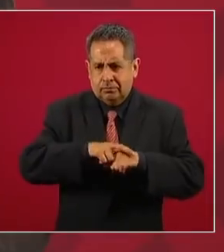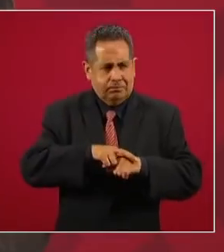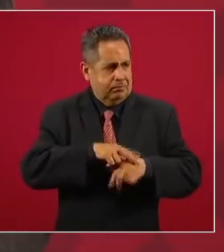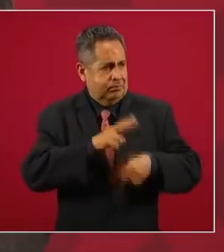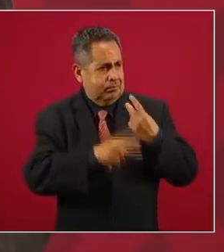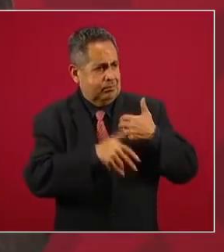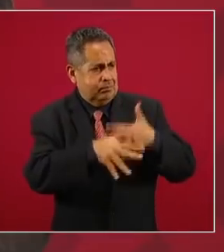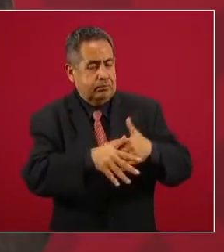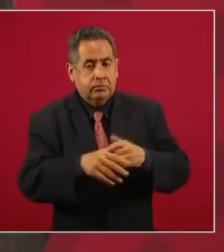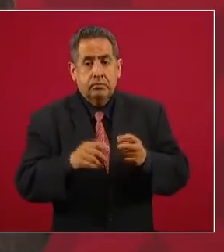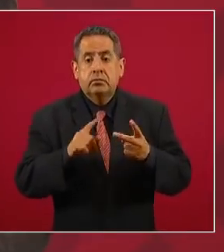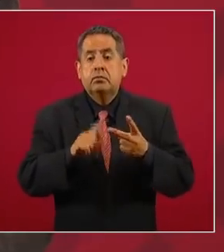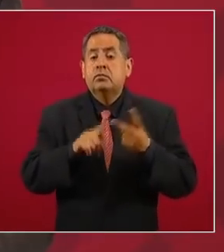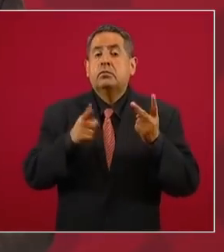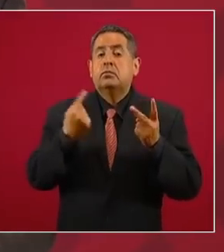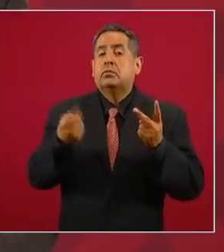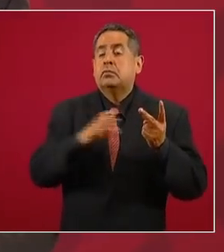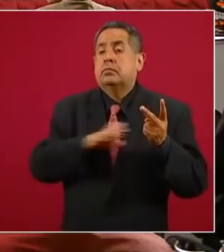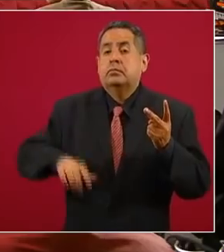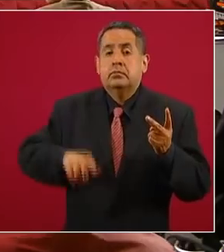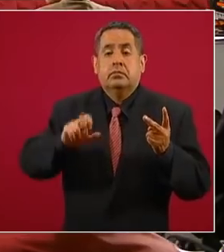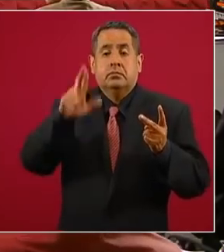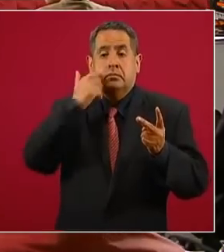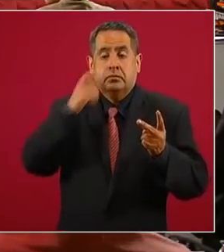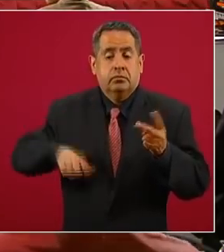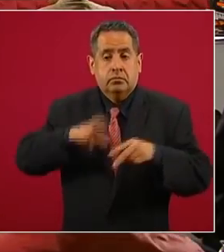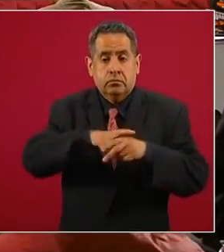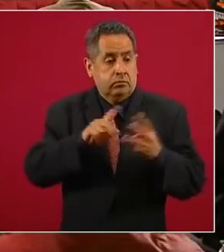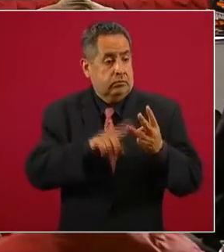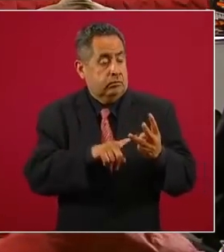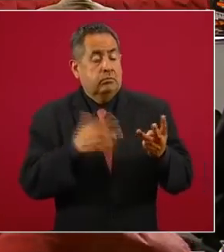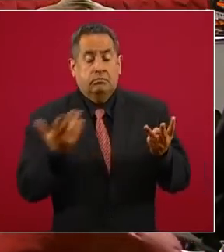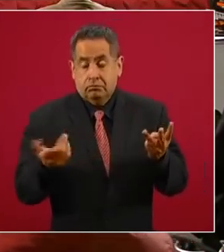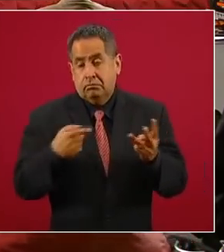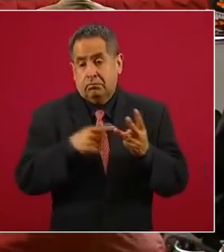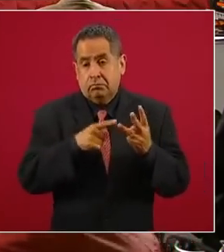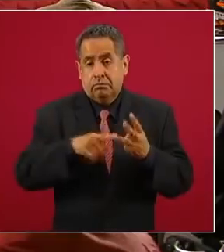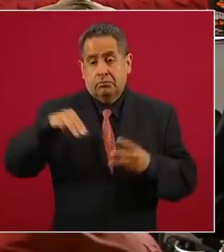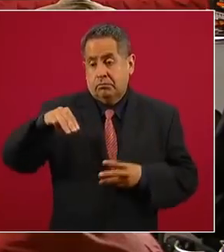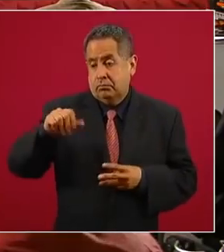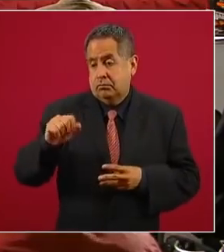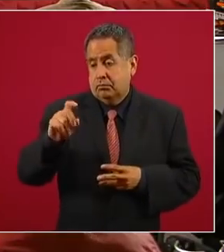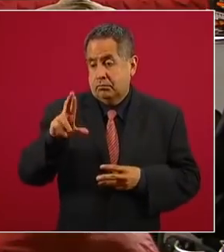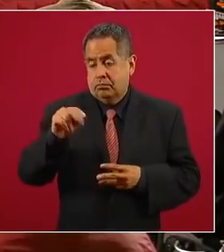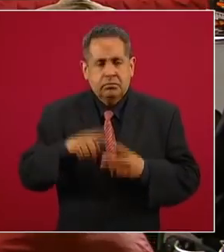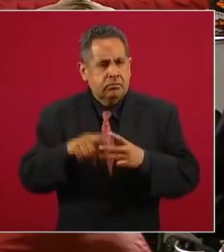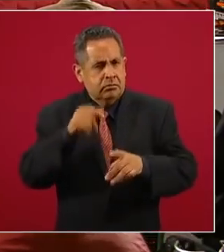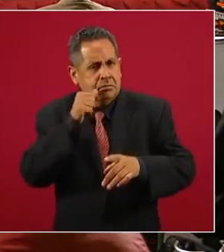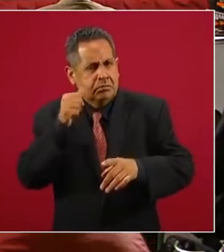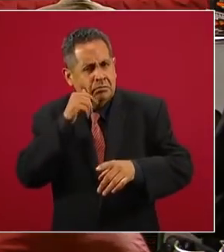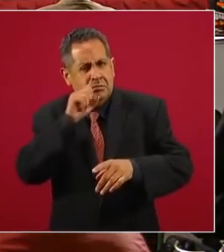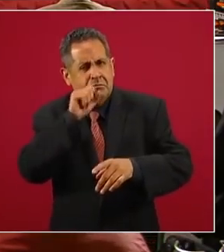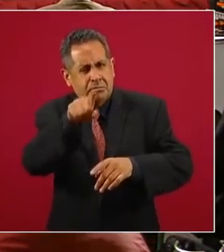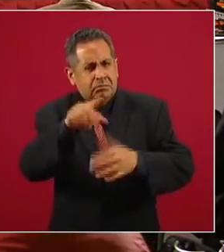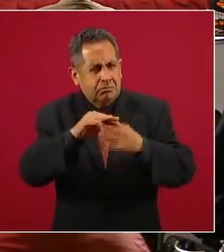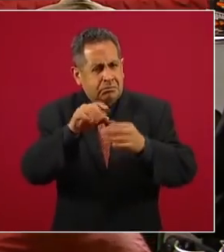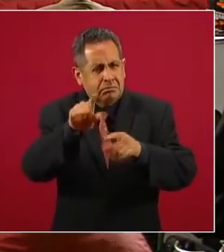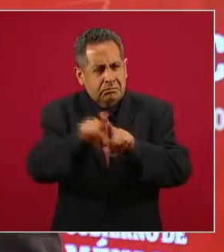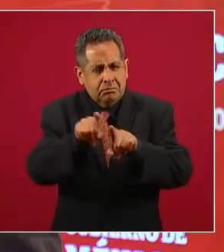y un aspirante y un aspirante a gobernador otro Madero que incluso ayer mismo se